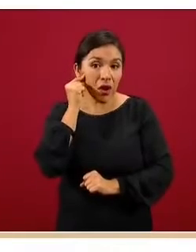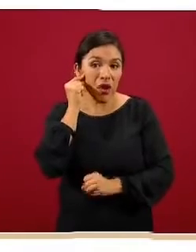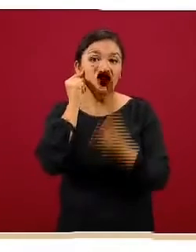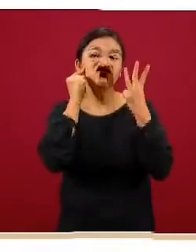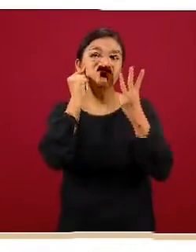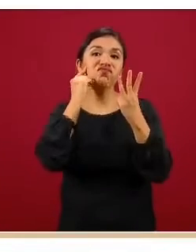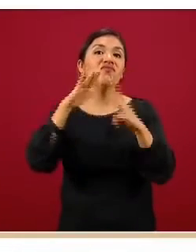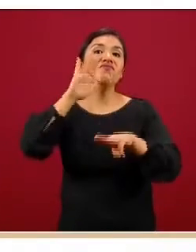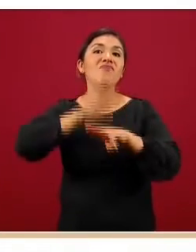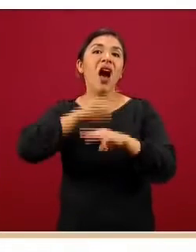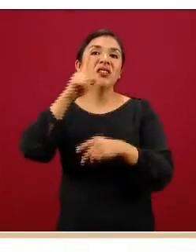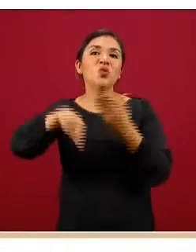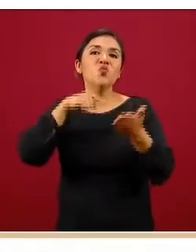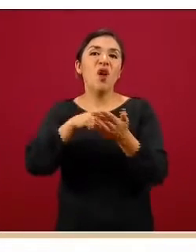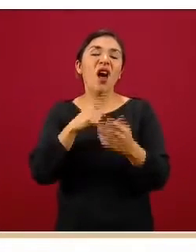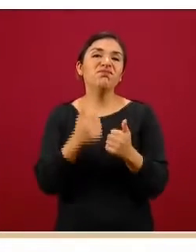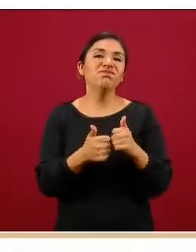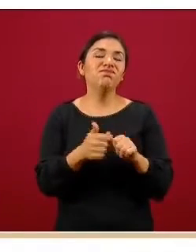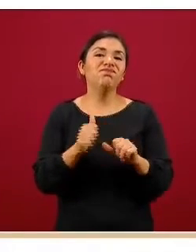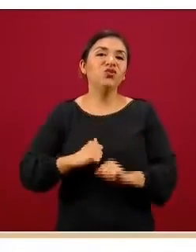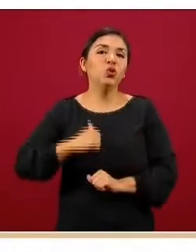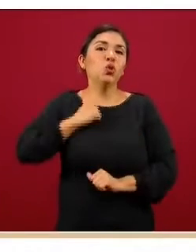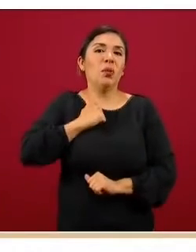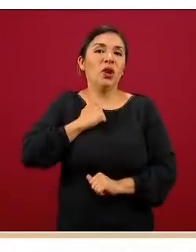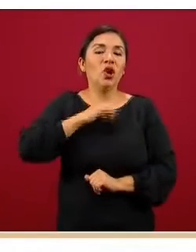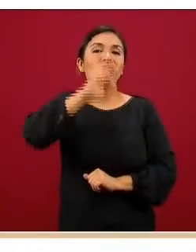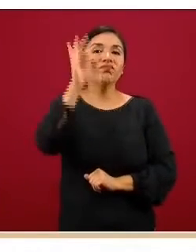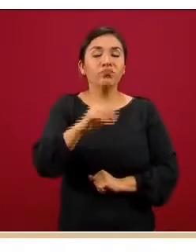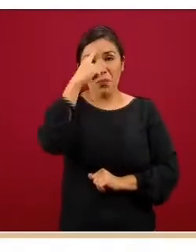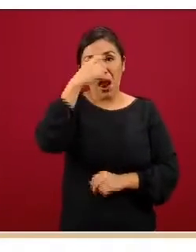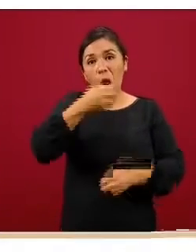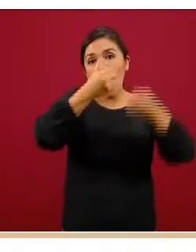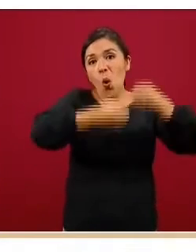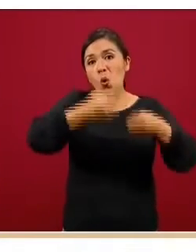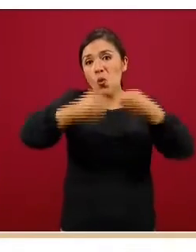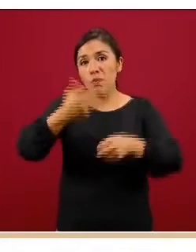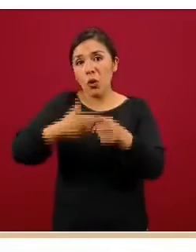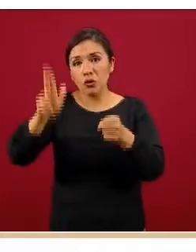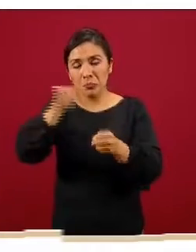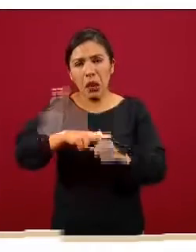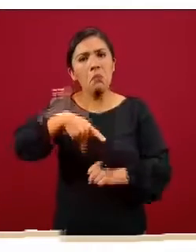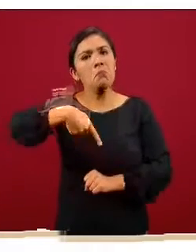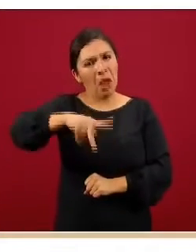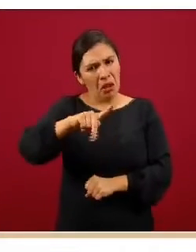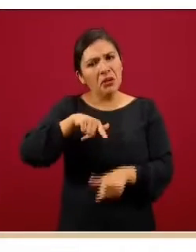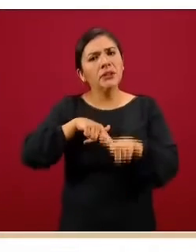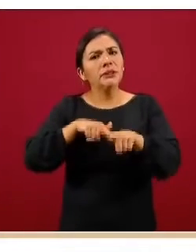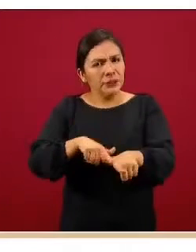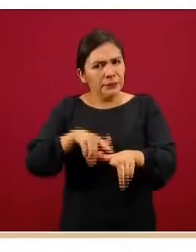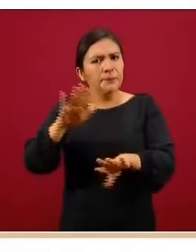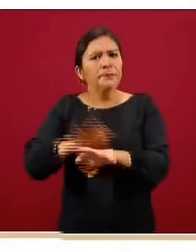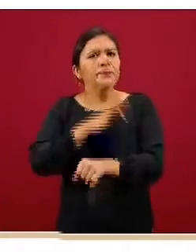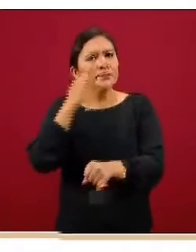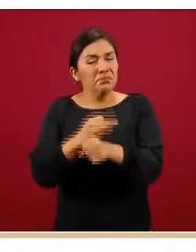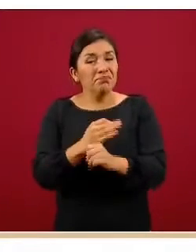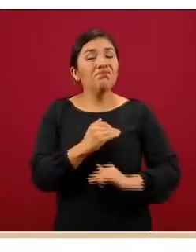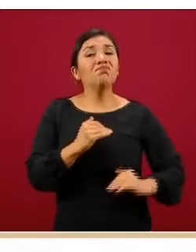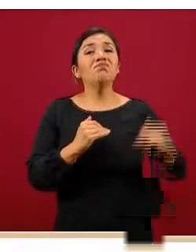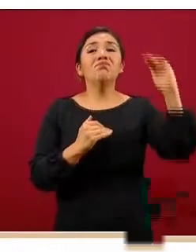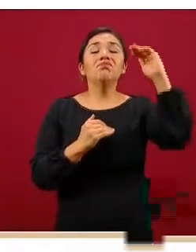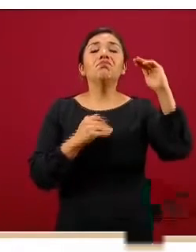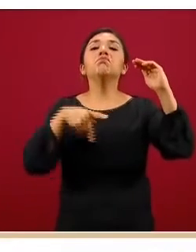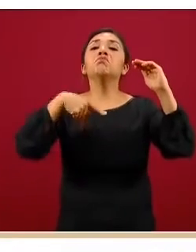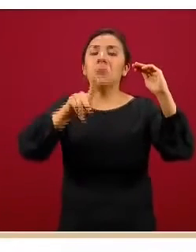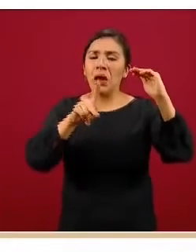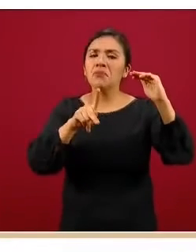los tres primeros lugares en porcentaje de ocupación, sin embargo se han mantenido, han llegado hasta esos niveles, pero